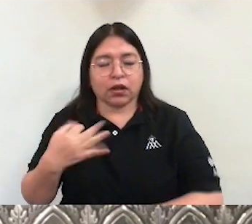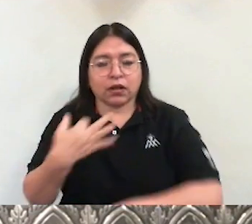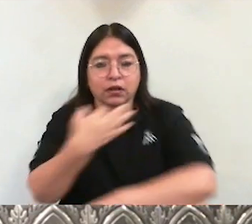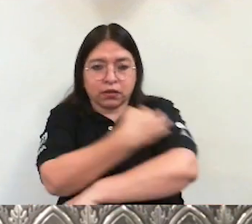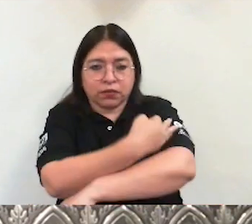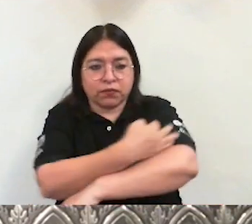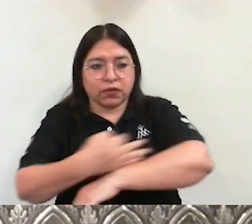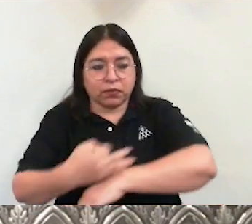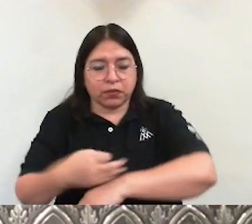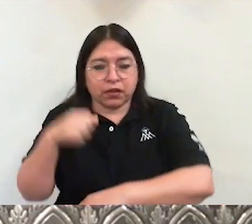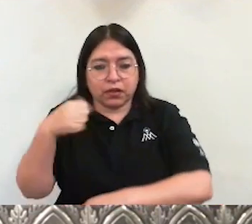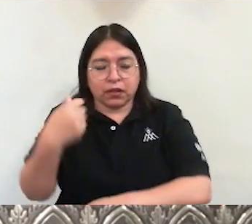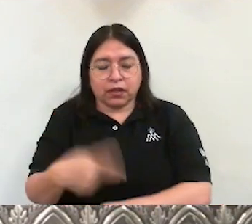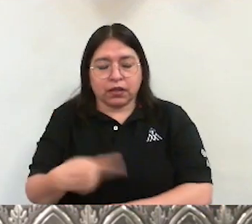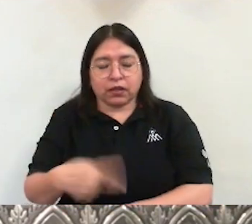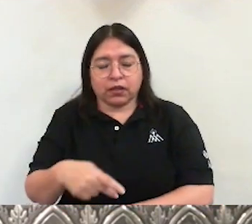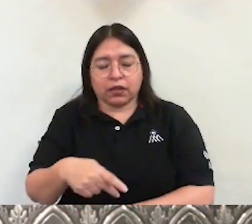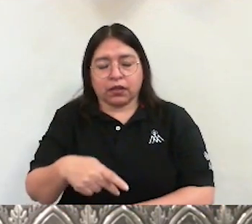arquidiócesis.